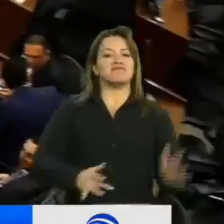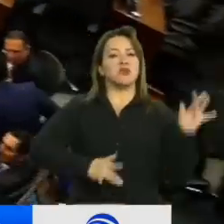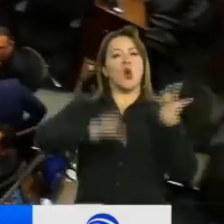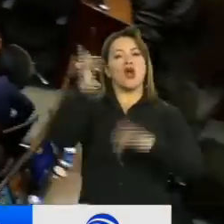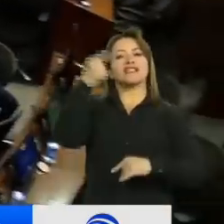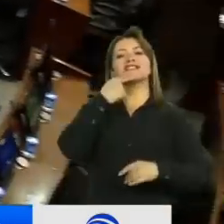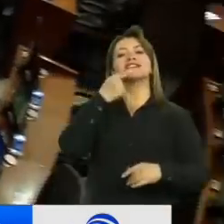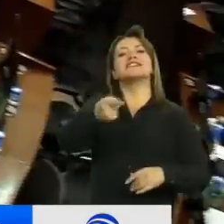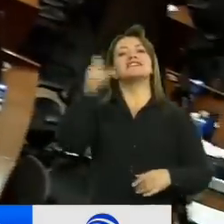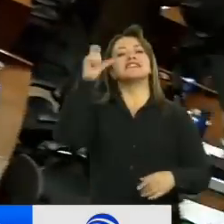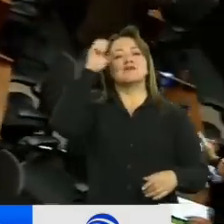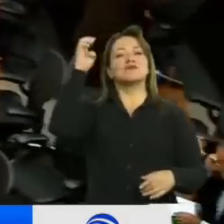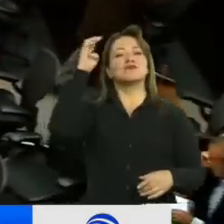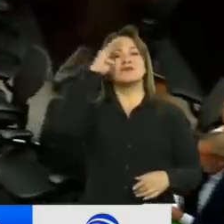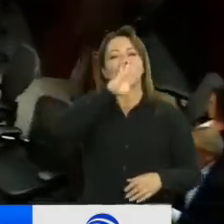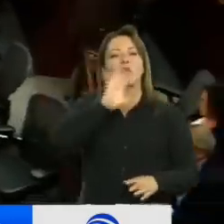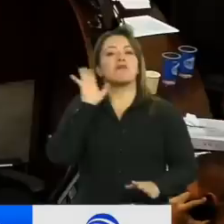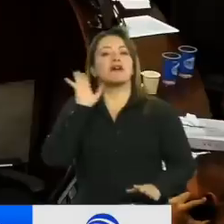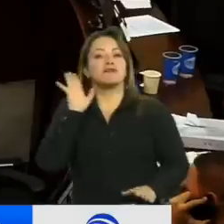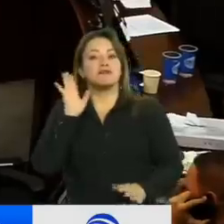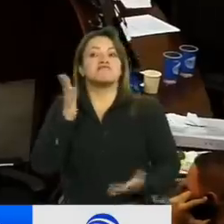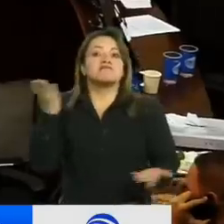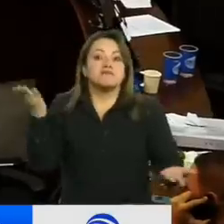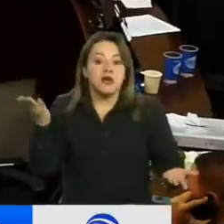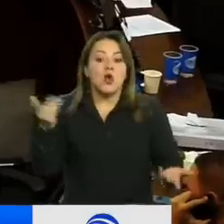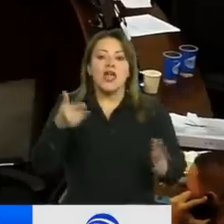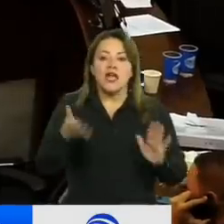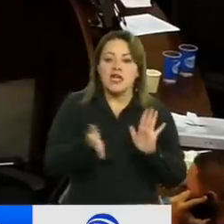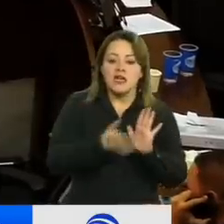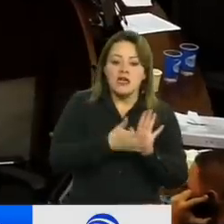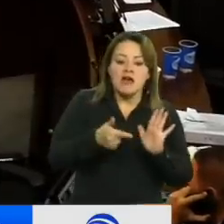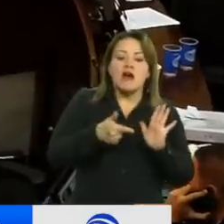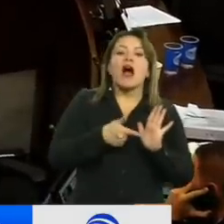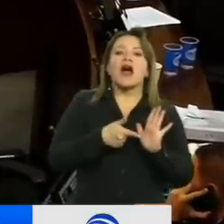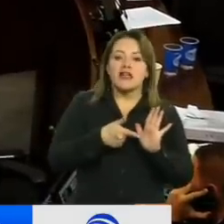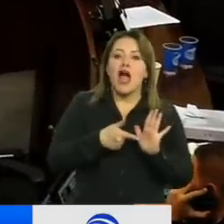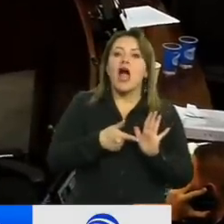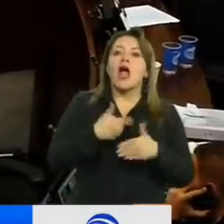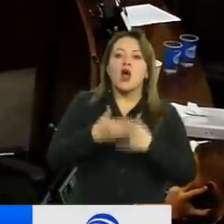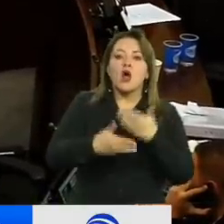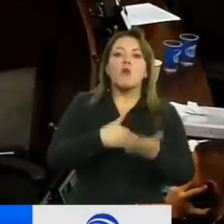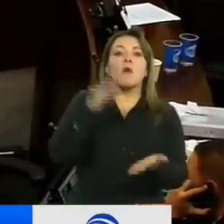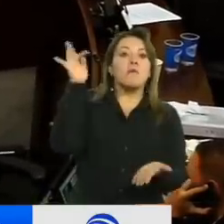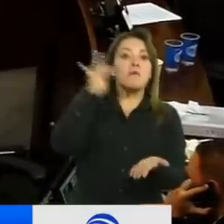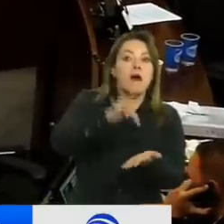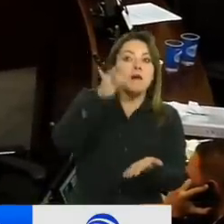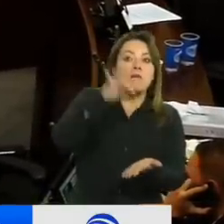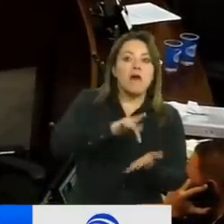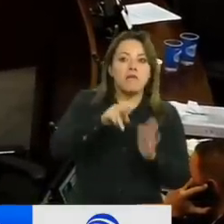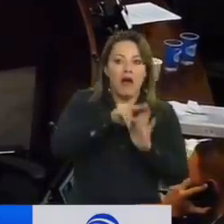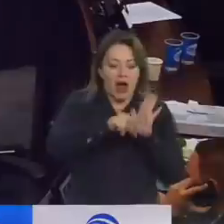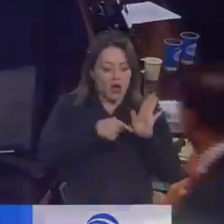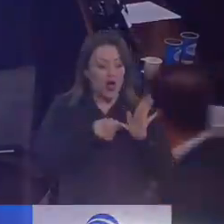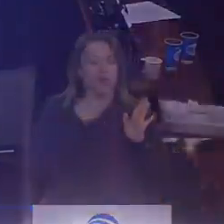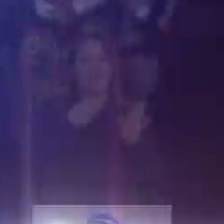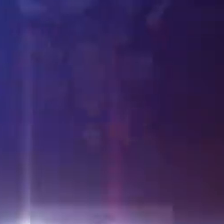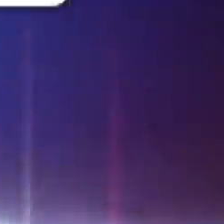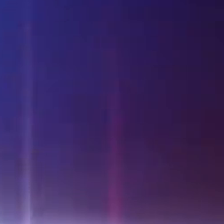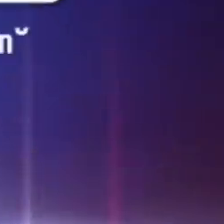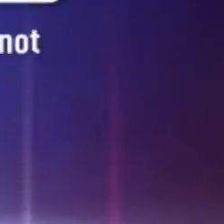plenarias sin que en ninguno de ellos se alcance el número de faltas que señala la norma para sancionarlo.